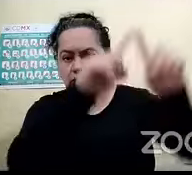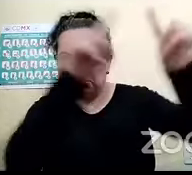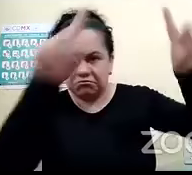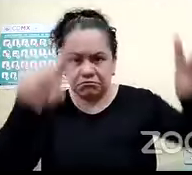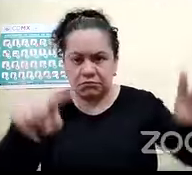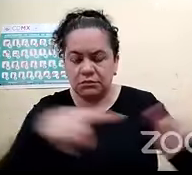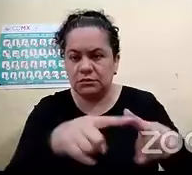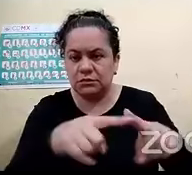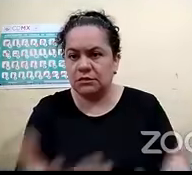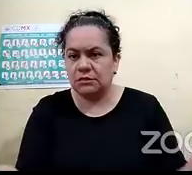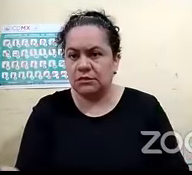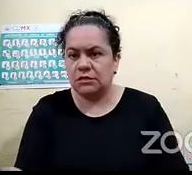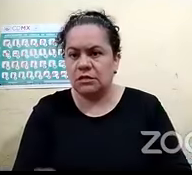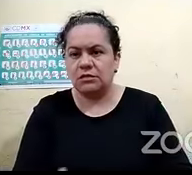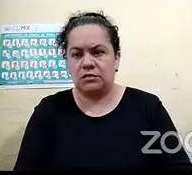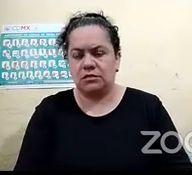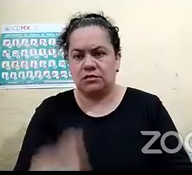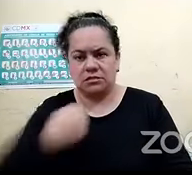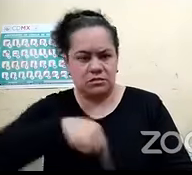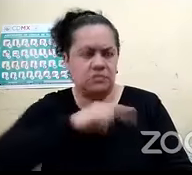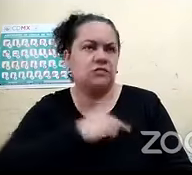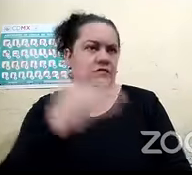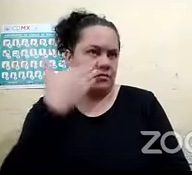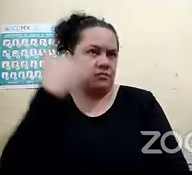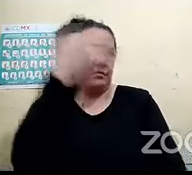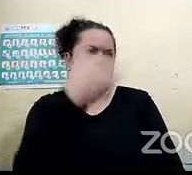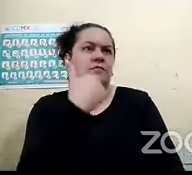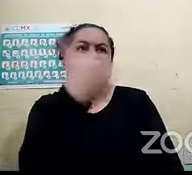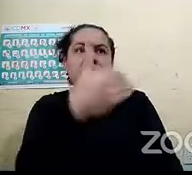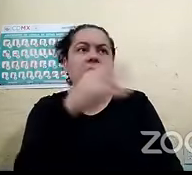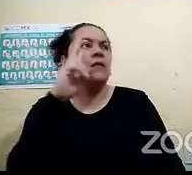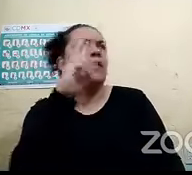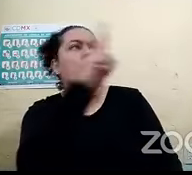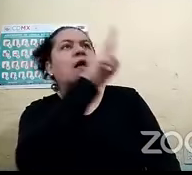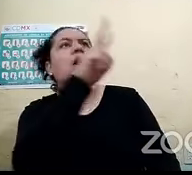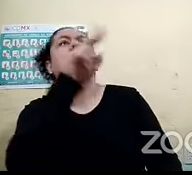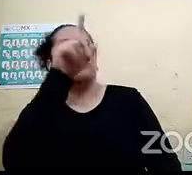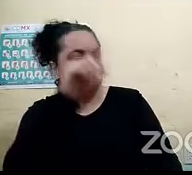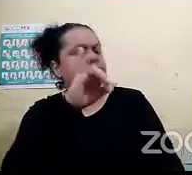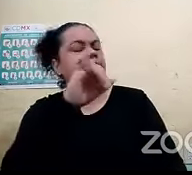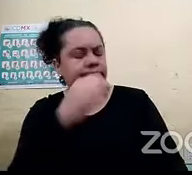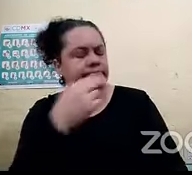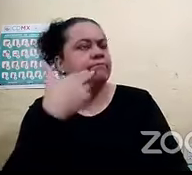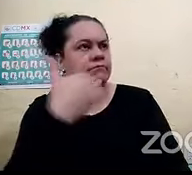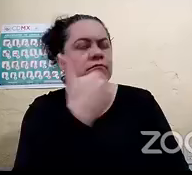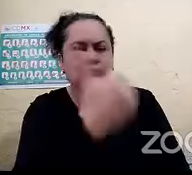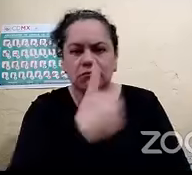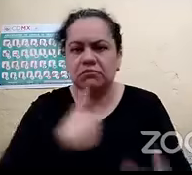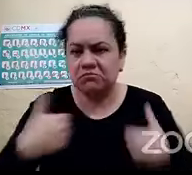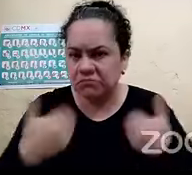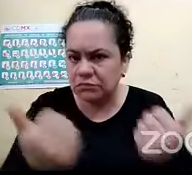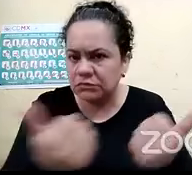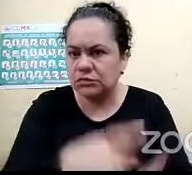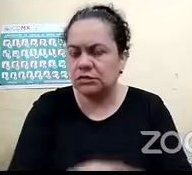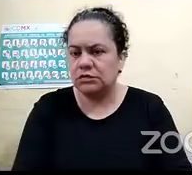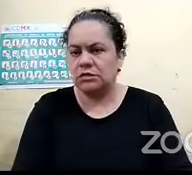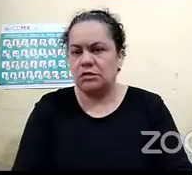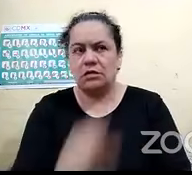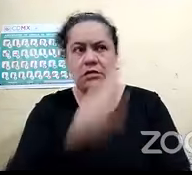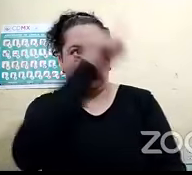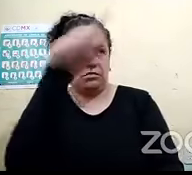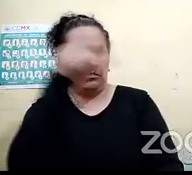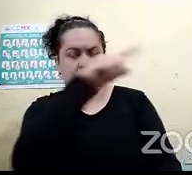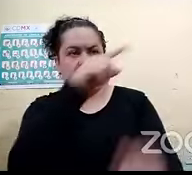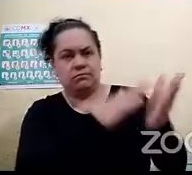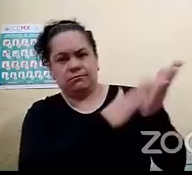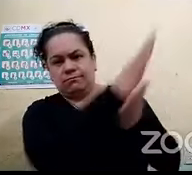sí podemos ver pues a lo mejor vemos en el techo vemos aquí esa altura y aquella flecha me indica que debo de seguir derecho o a la izquierda o a la derecha